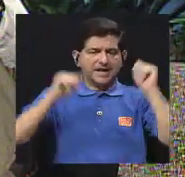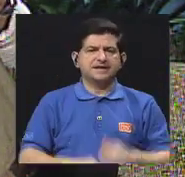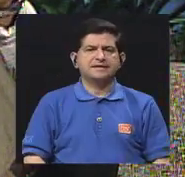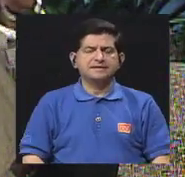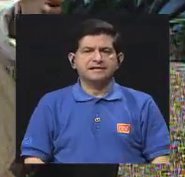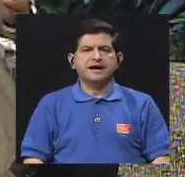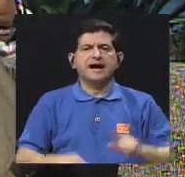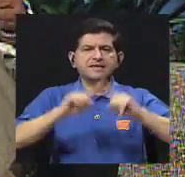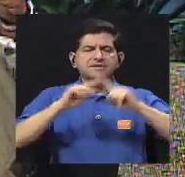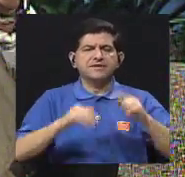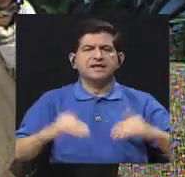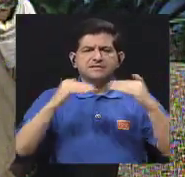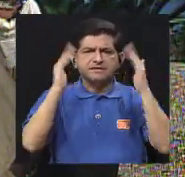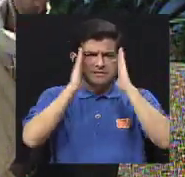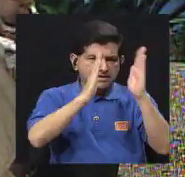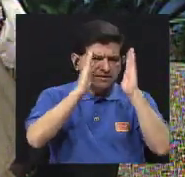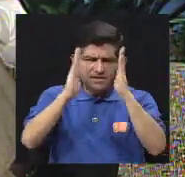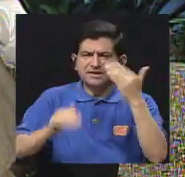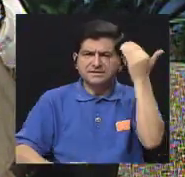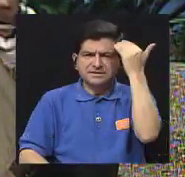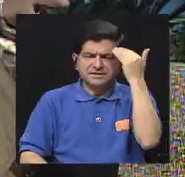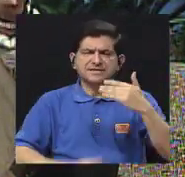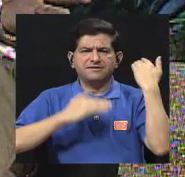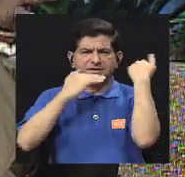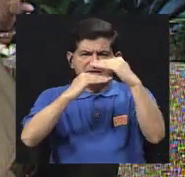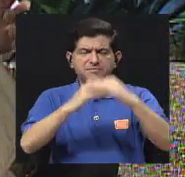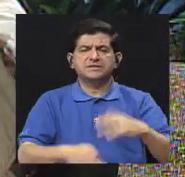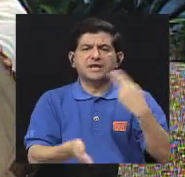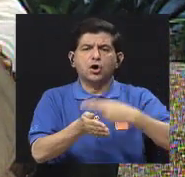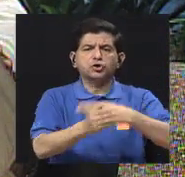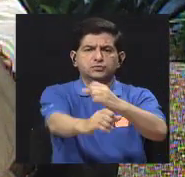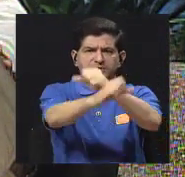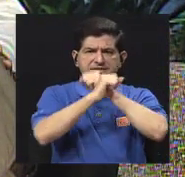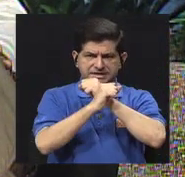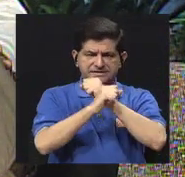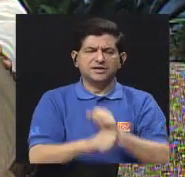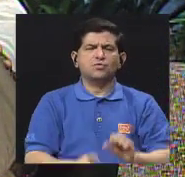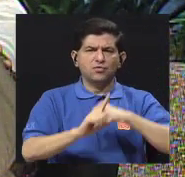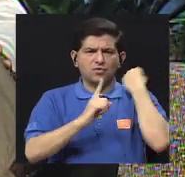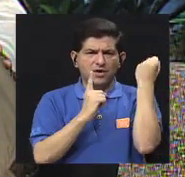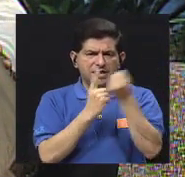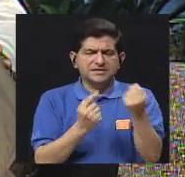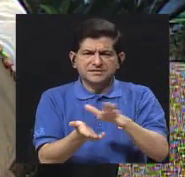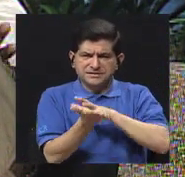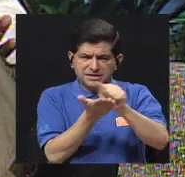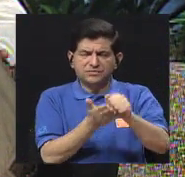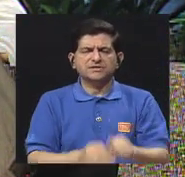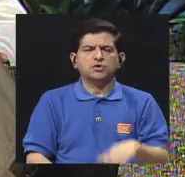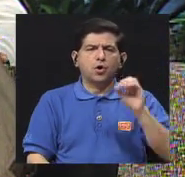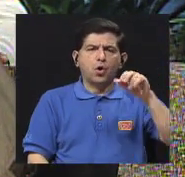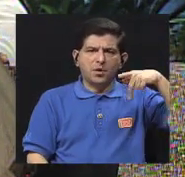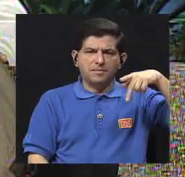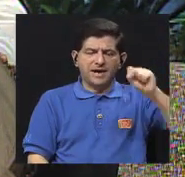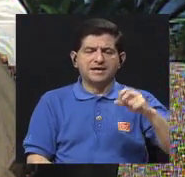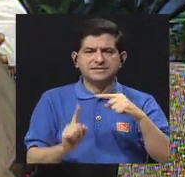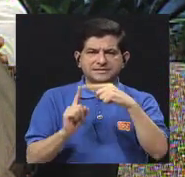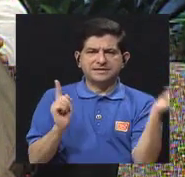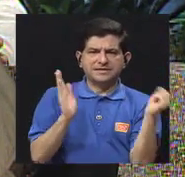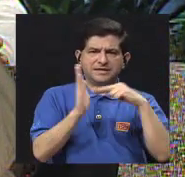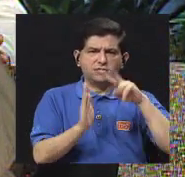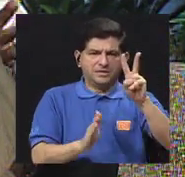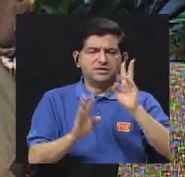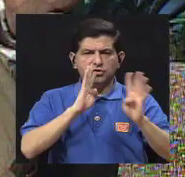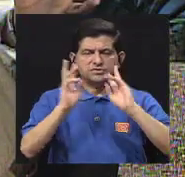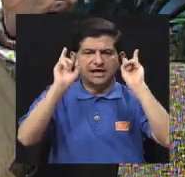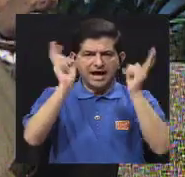hay niveles de respuesta y saber los límites. Tenemos hospitales seguros ante desastres, la OPS habla desde el 2002 sobre ese tema